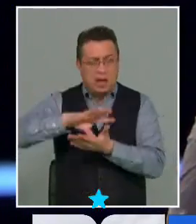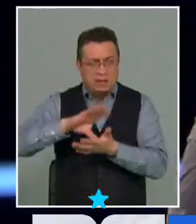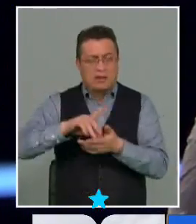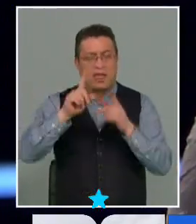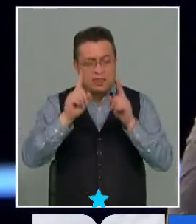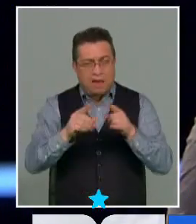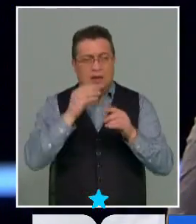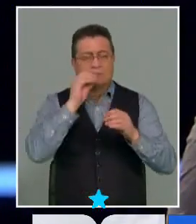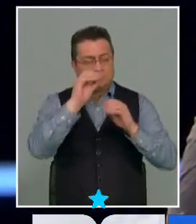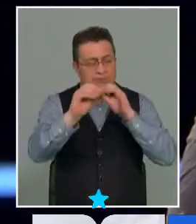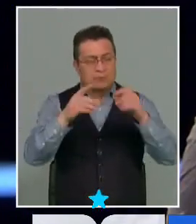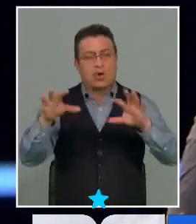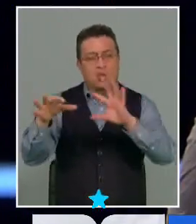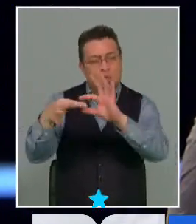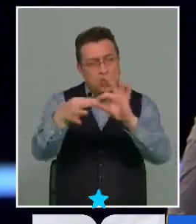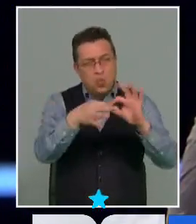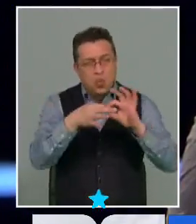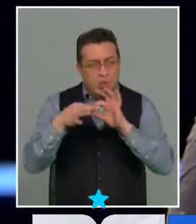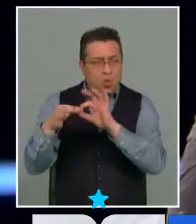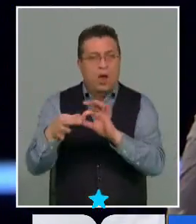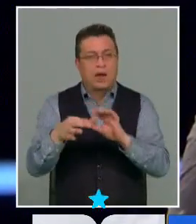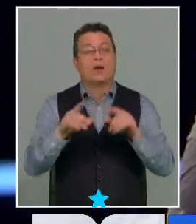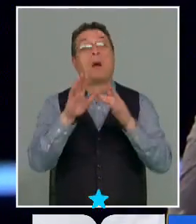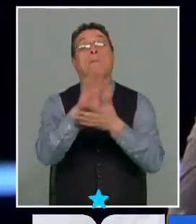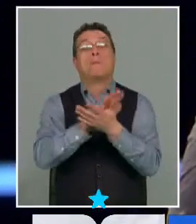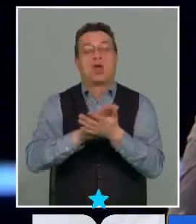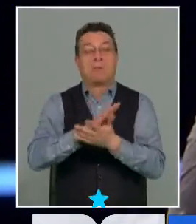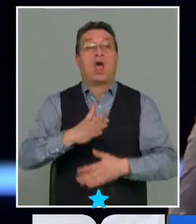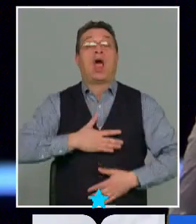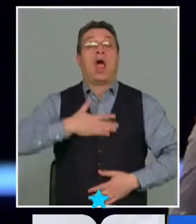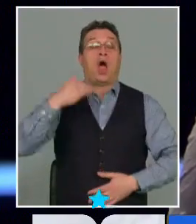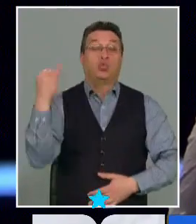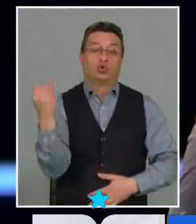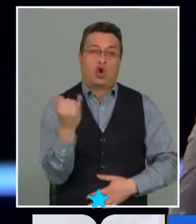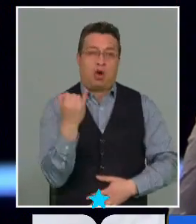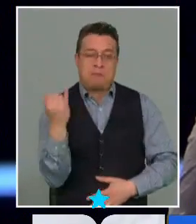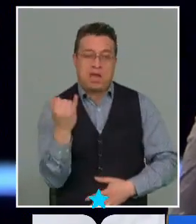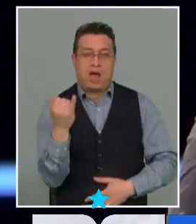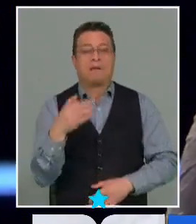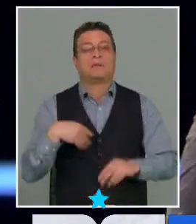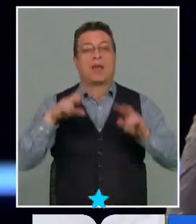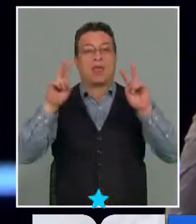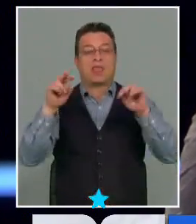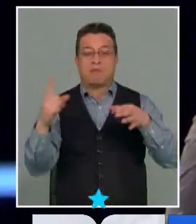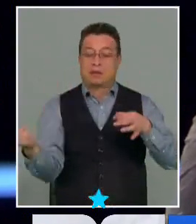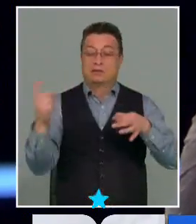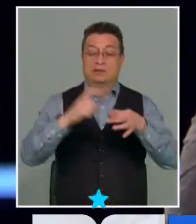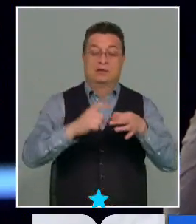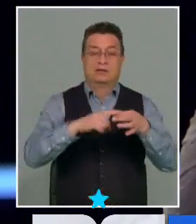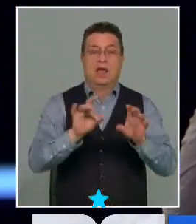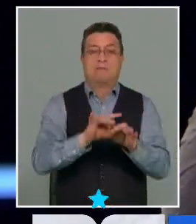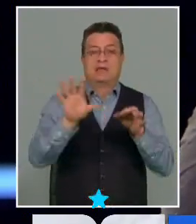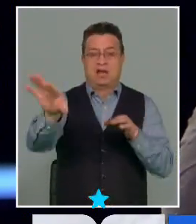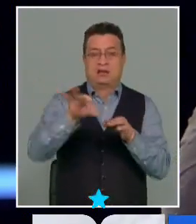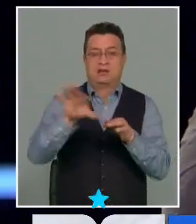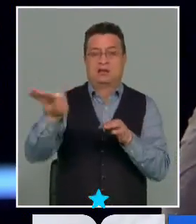llamar a la unidad. Y justamente, por ejemplo, la autonomía, el tema de los caños reservados, son